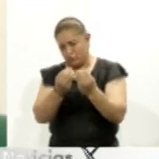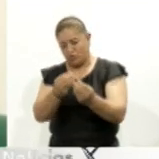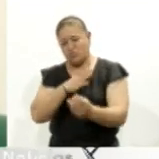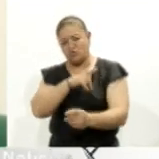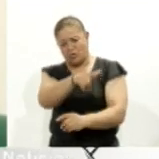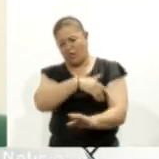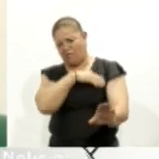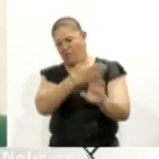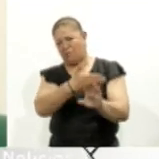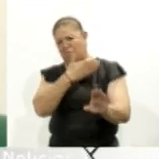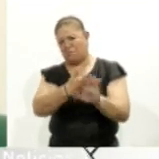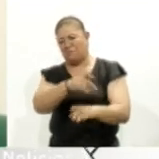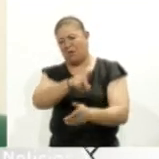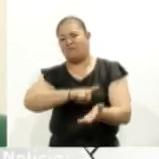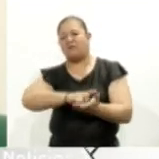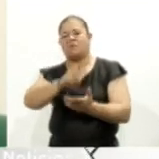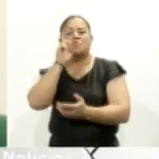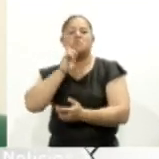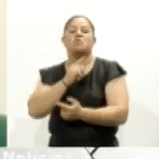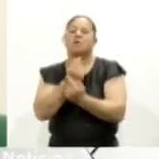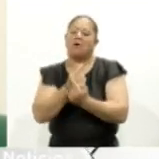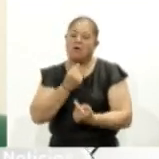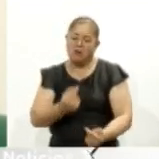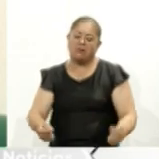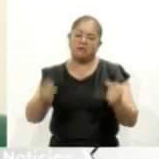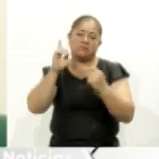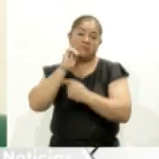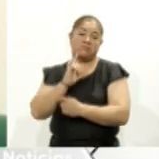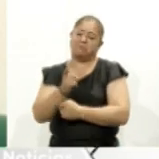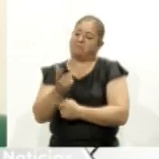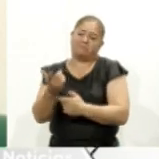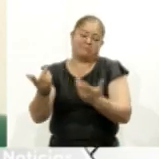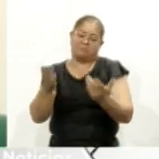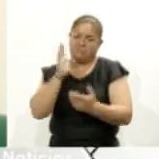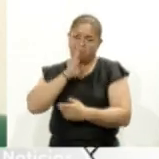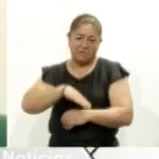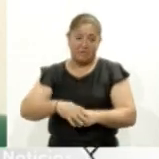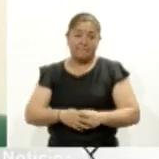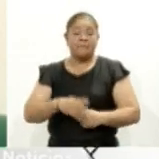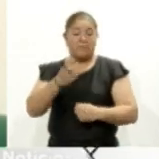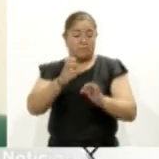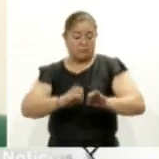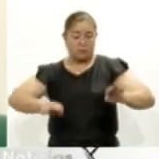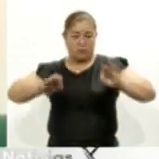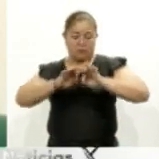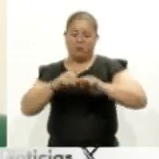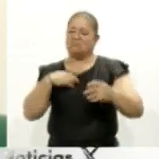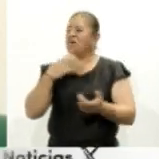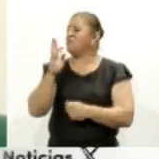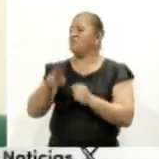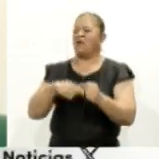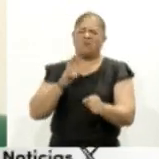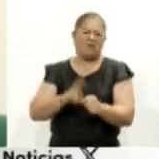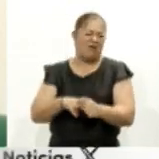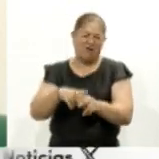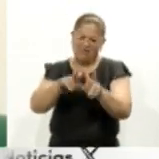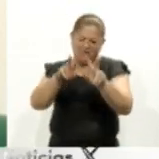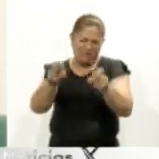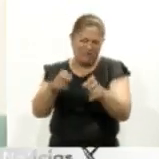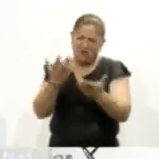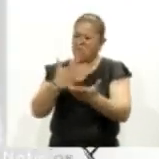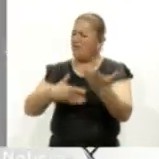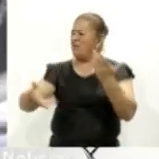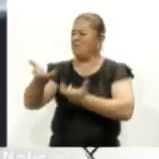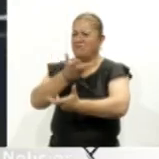contra de los derechos de las mujeres y de las niñas, entonces por eso es tan importante que se hable con más naturalidad de estos temas en todos los